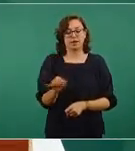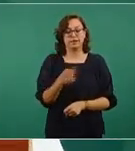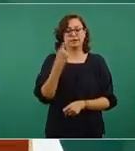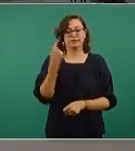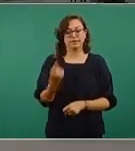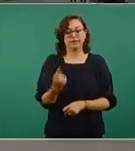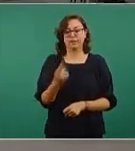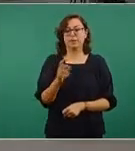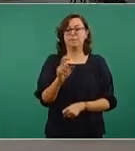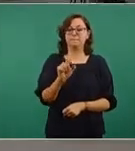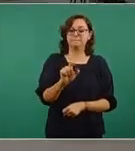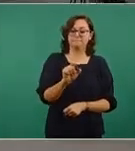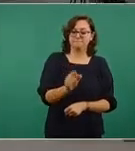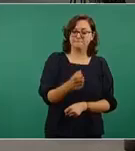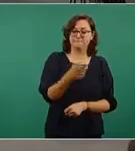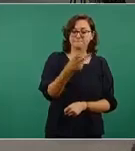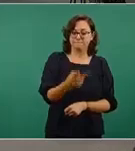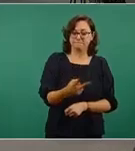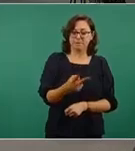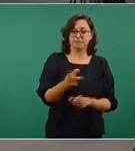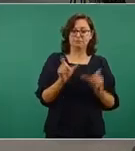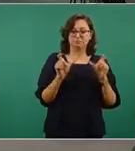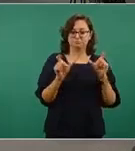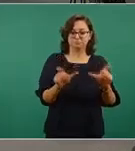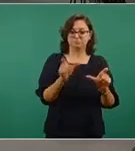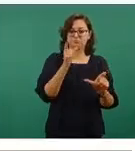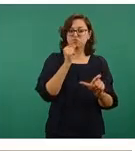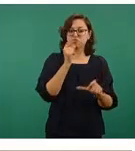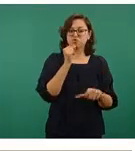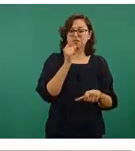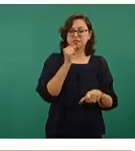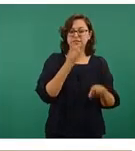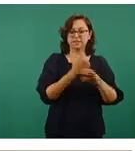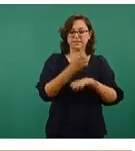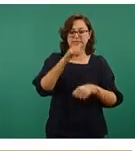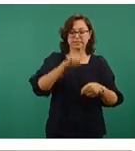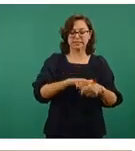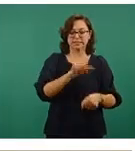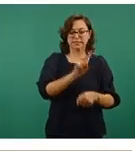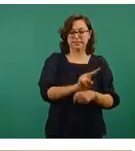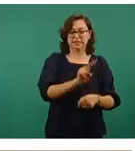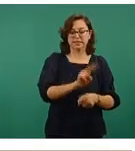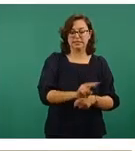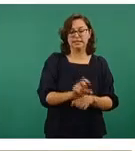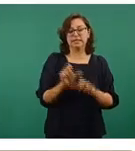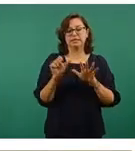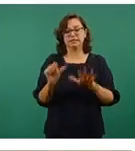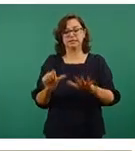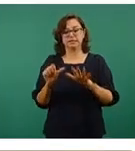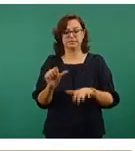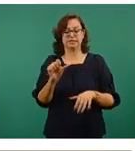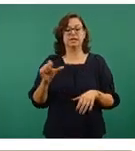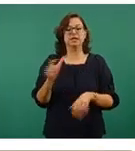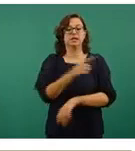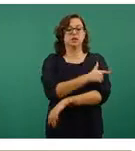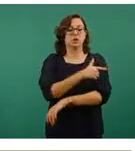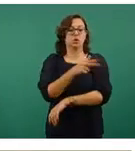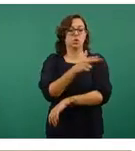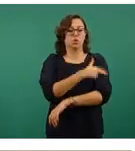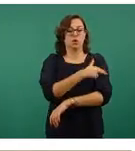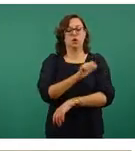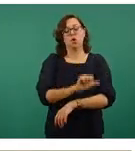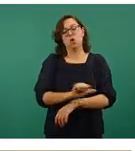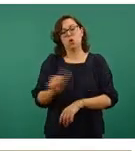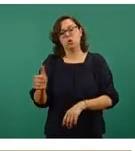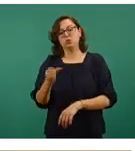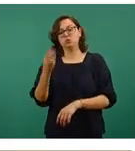22 cuentan con vigilancia de policías estatales, 16 de la Guardia Nacional y 3 de otras